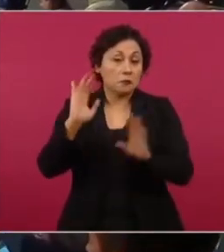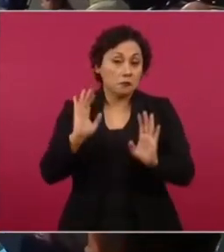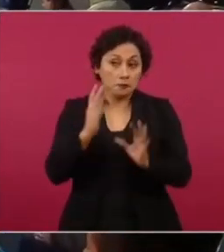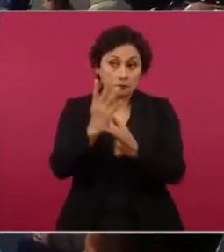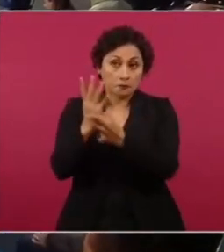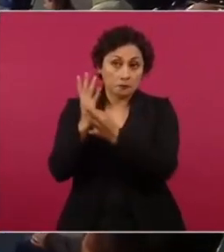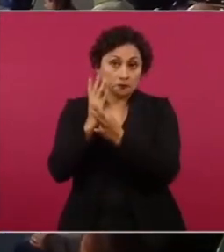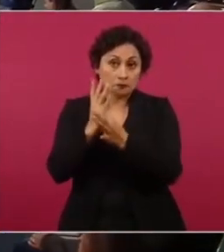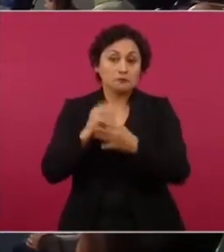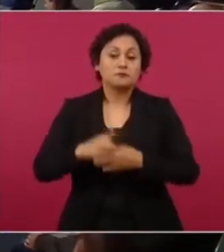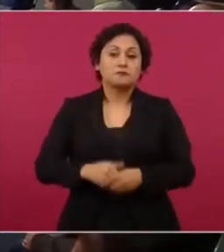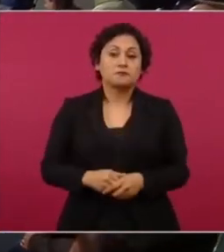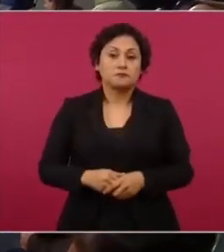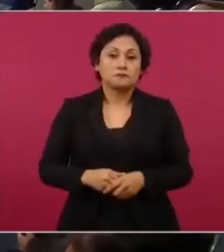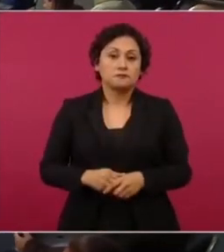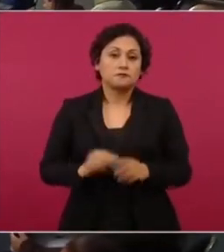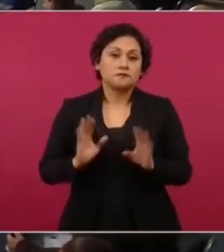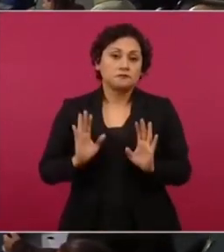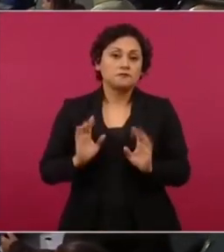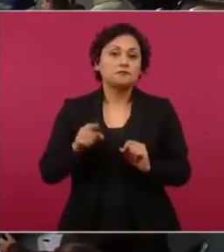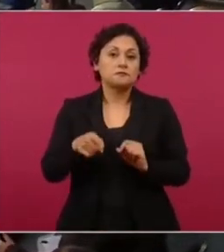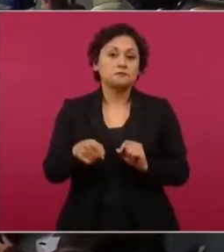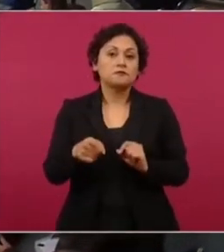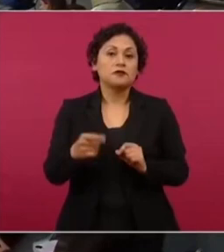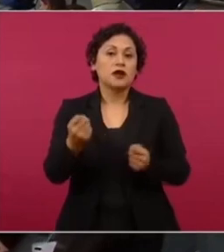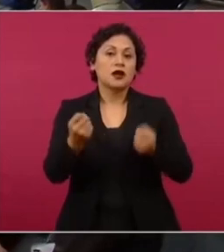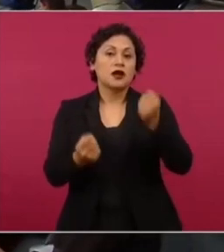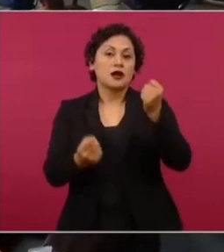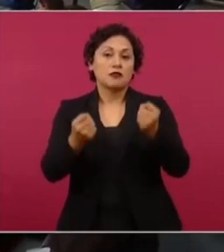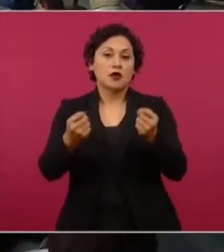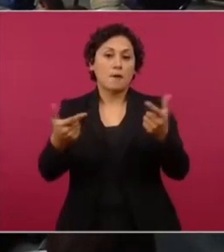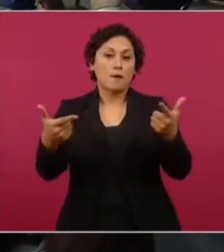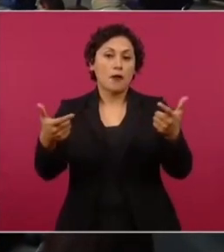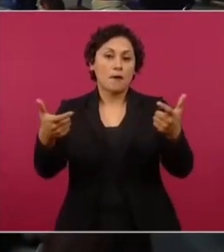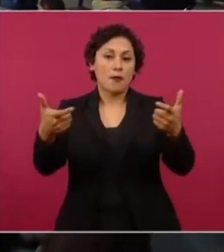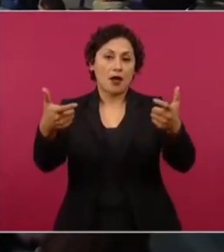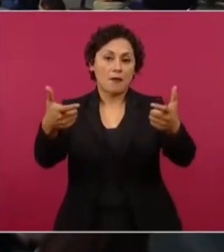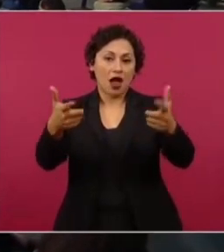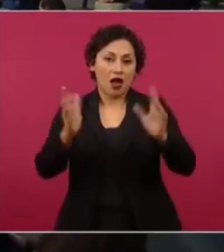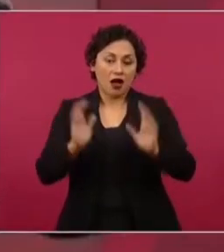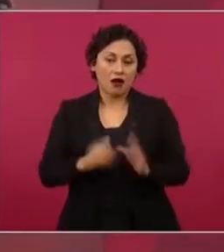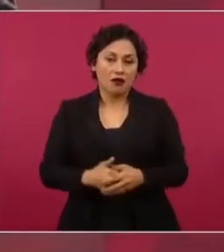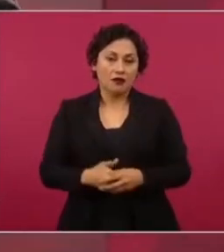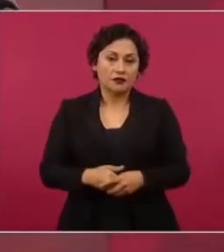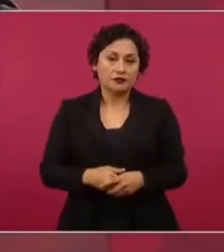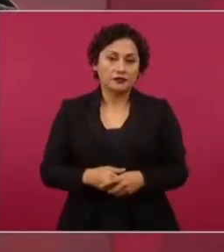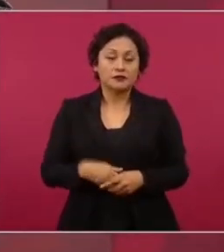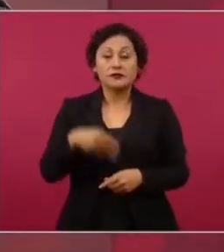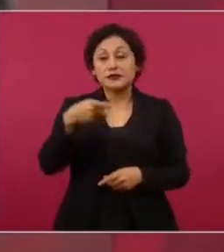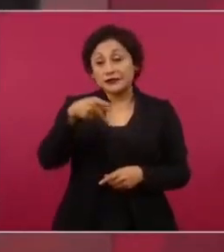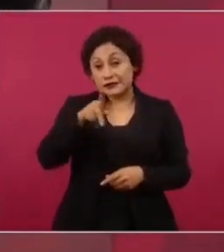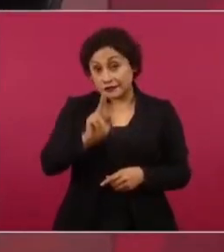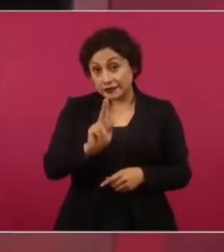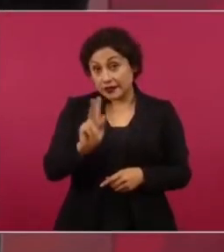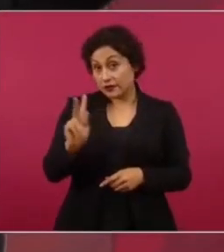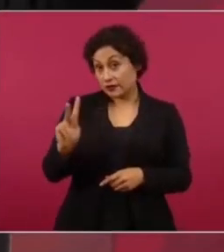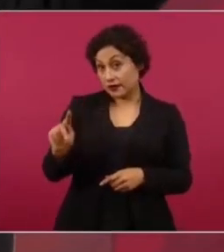porque le balearon la camioneta pero en la televisión